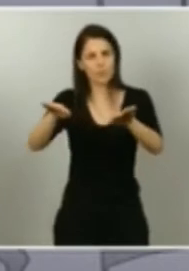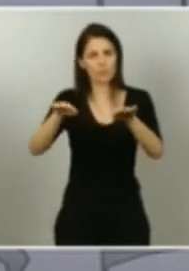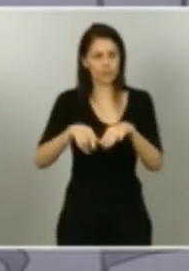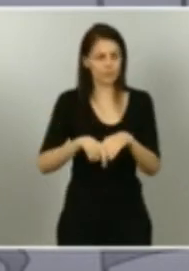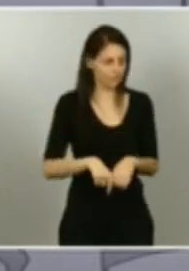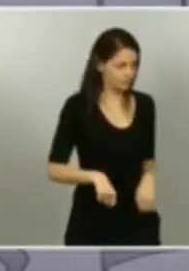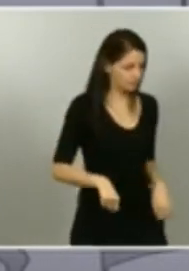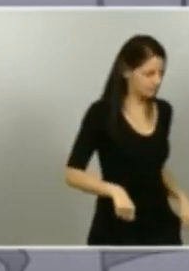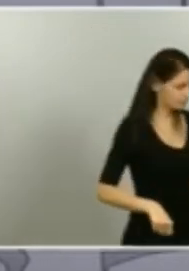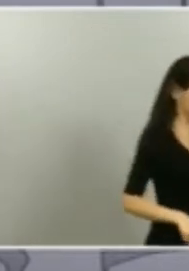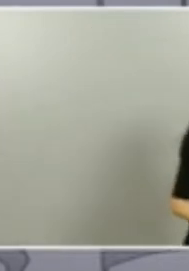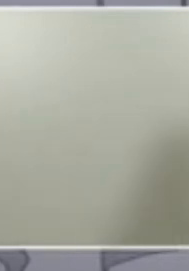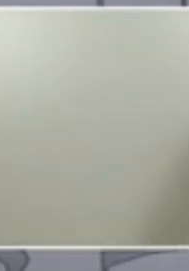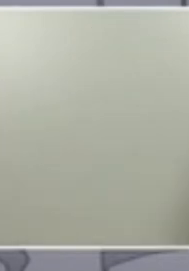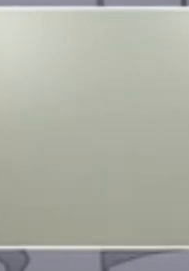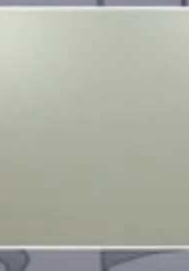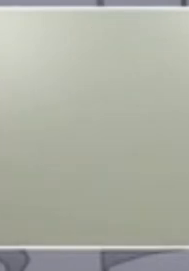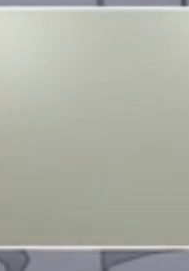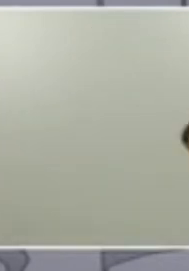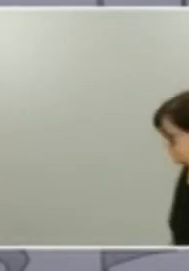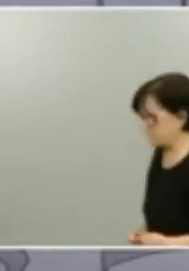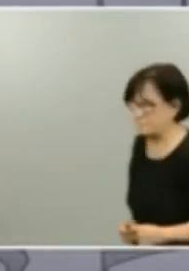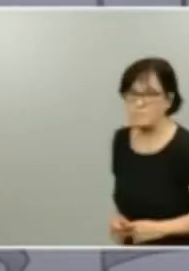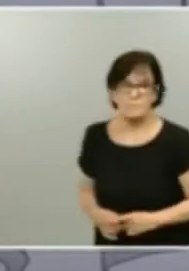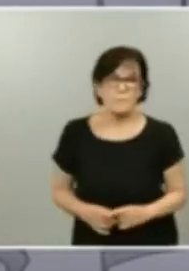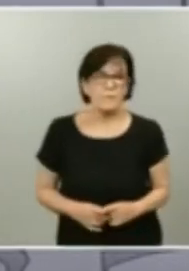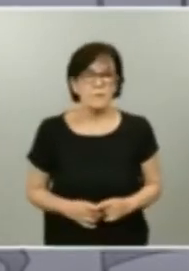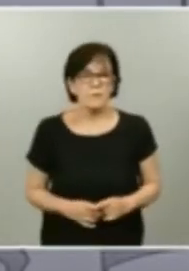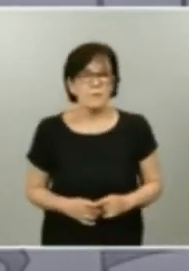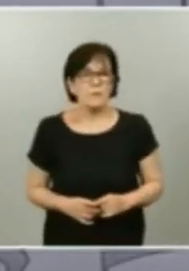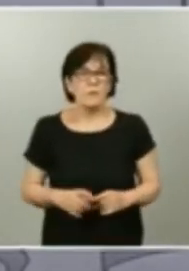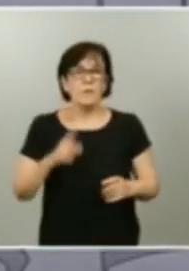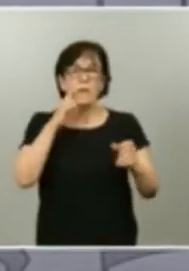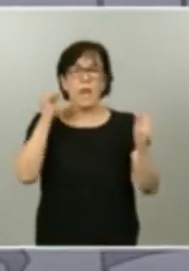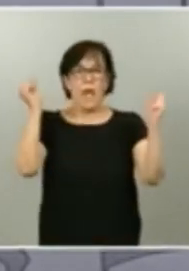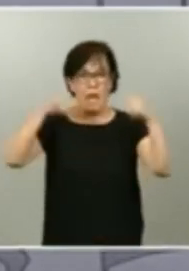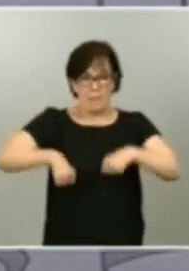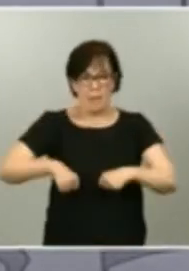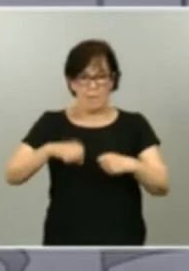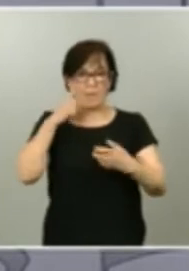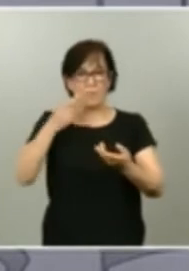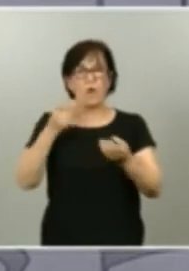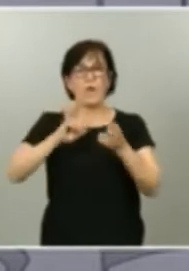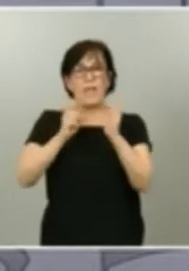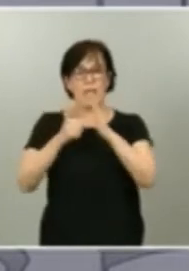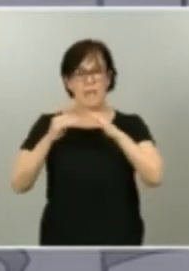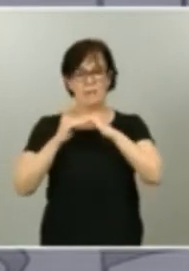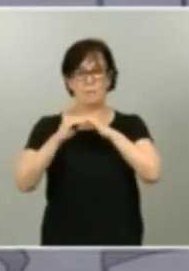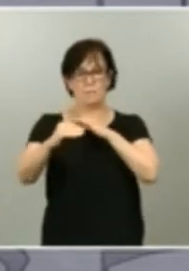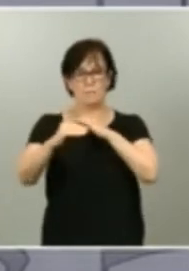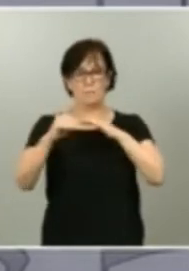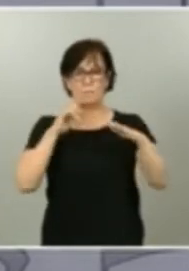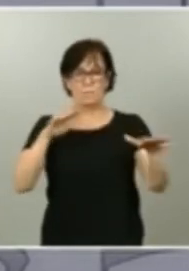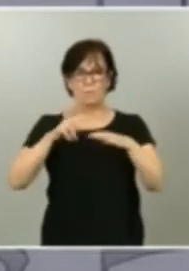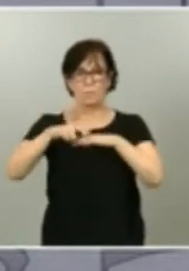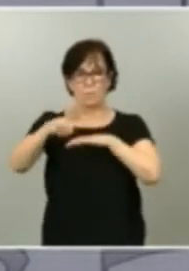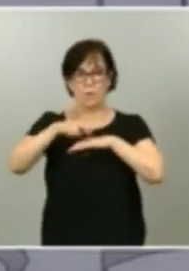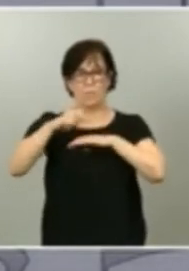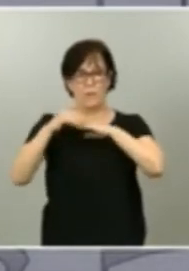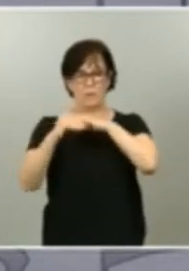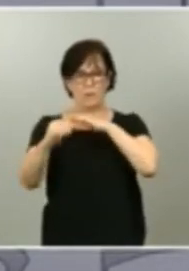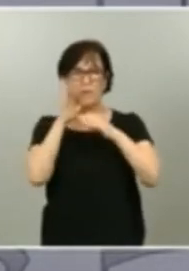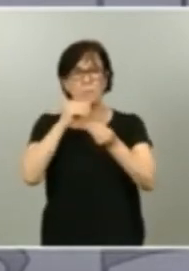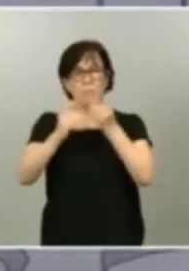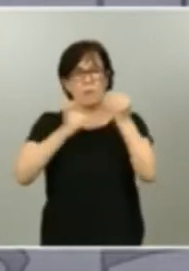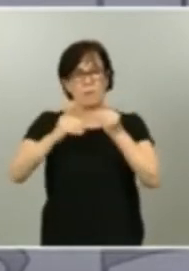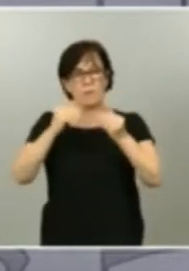Aprobaremos también la ley de movilidad sostenible que generará un marco regulatorio para la fabricación y la comercialización